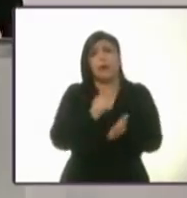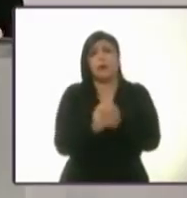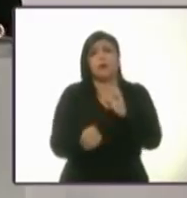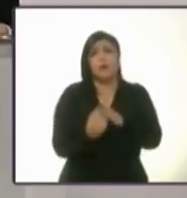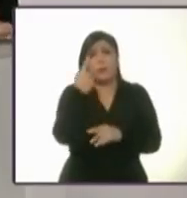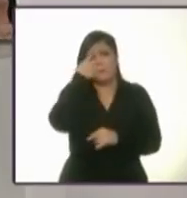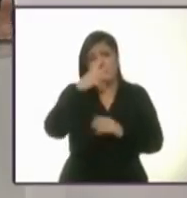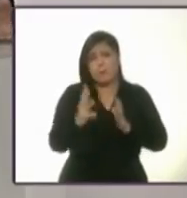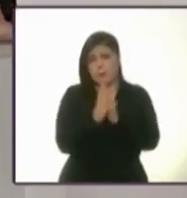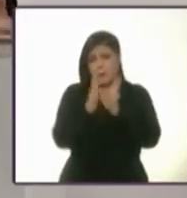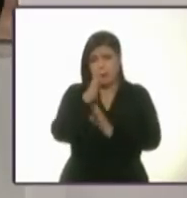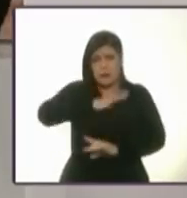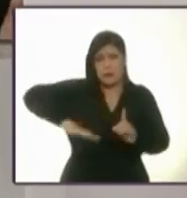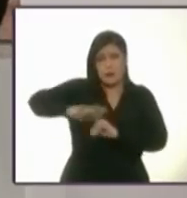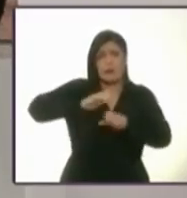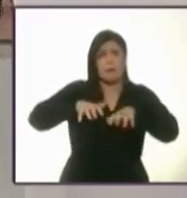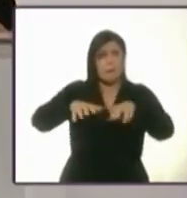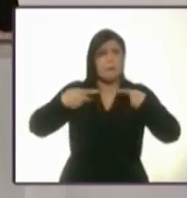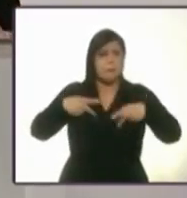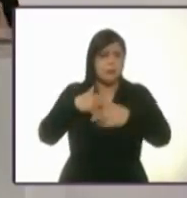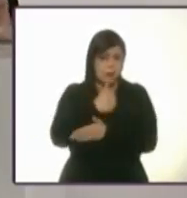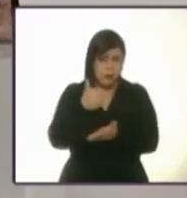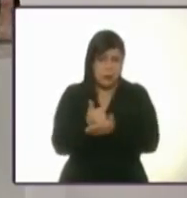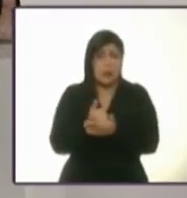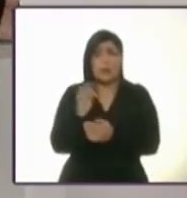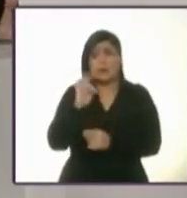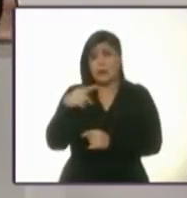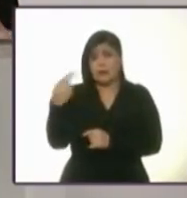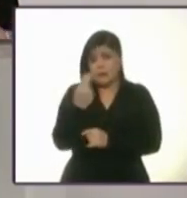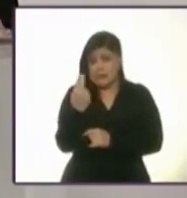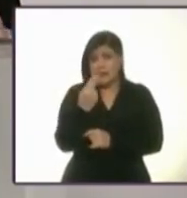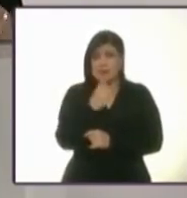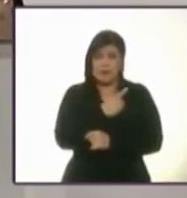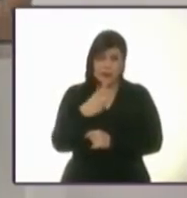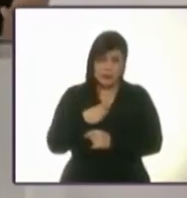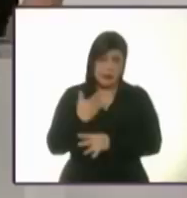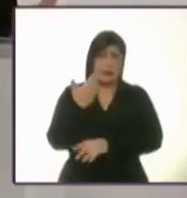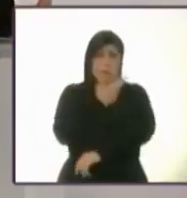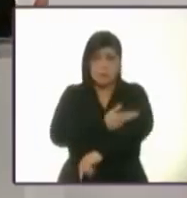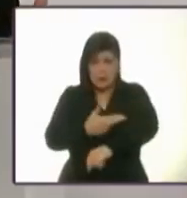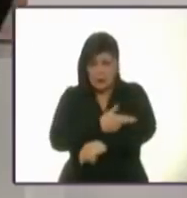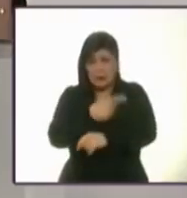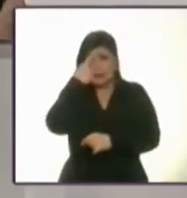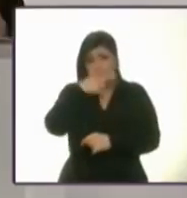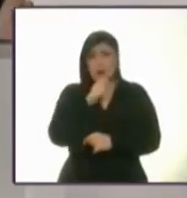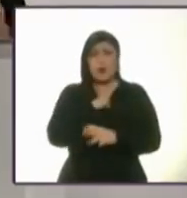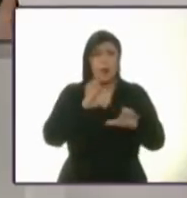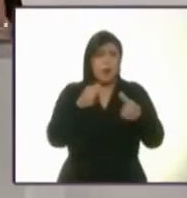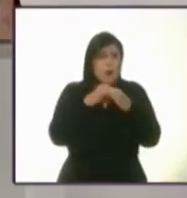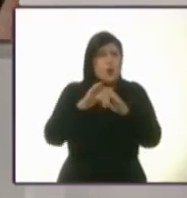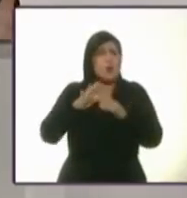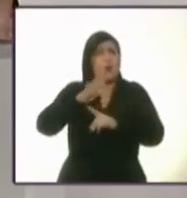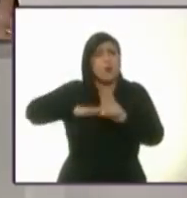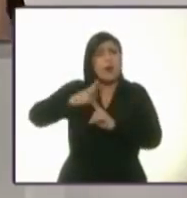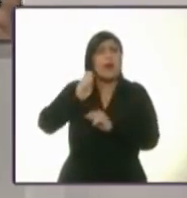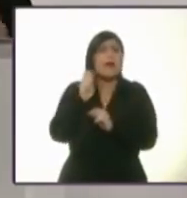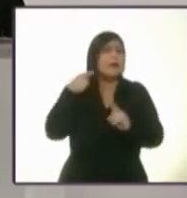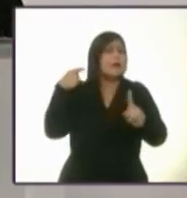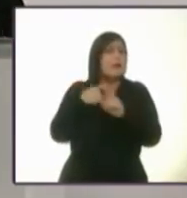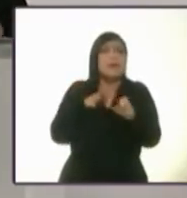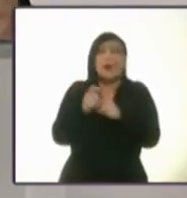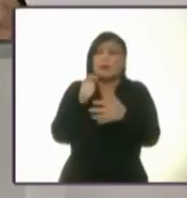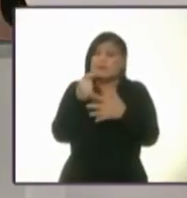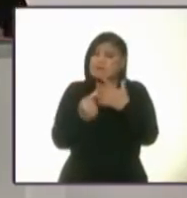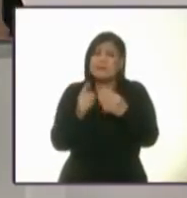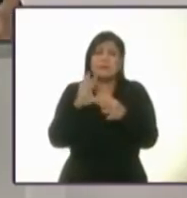sería necesaria, una justicia cívica, gestión comunitaria. ¿A qué se refiere exactamente con estos